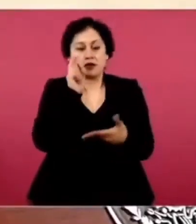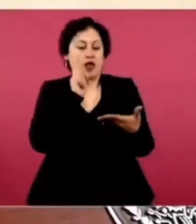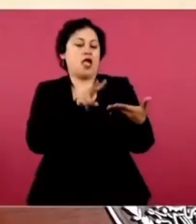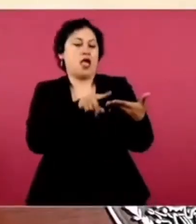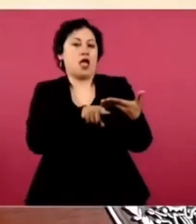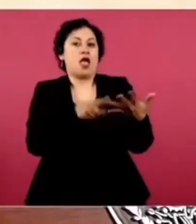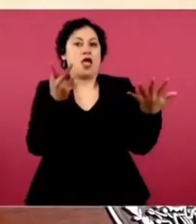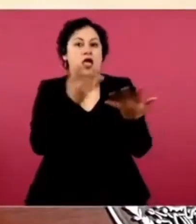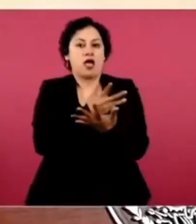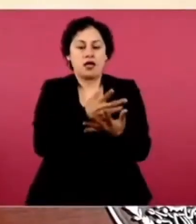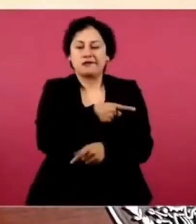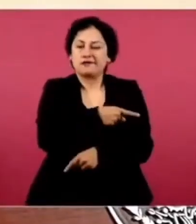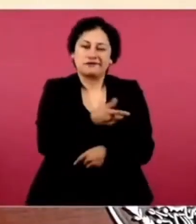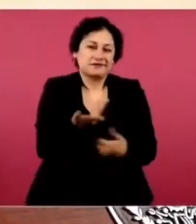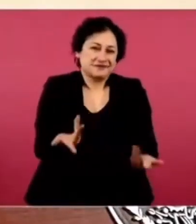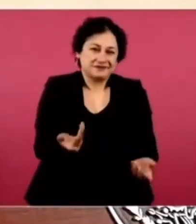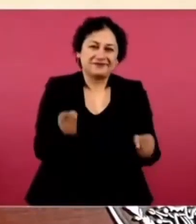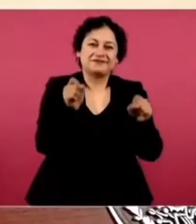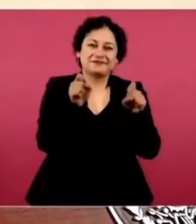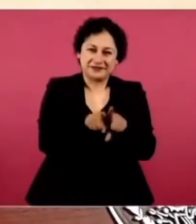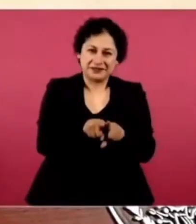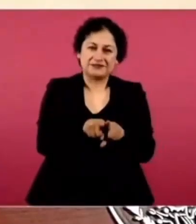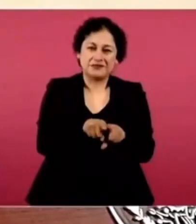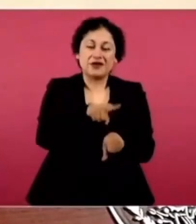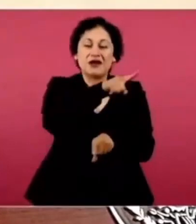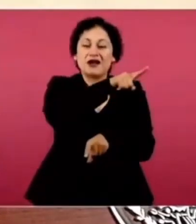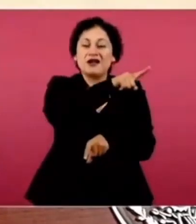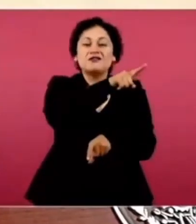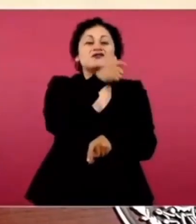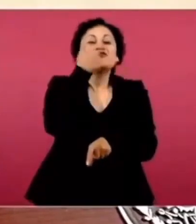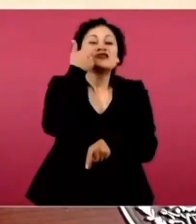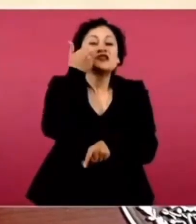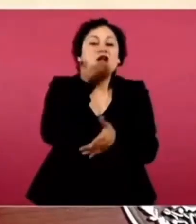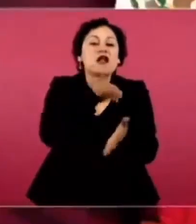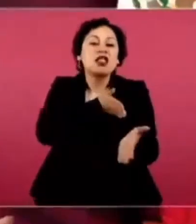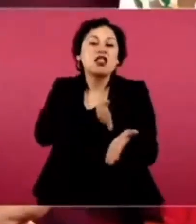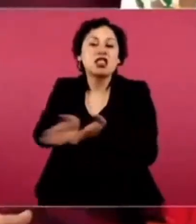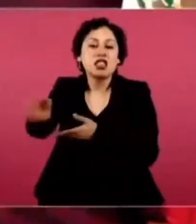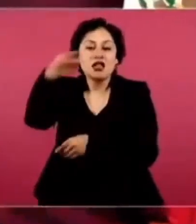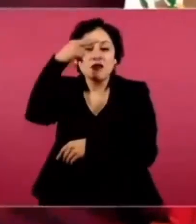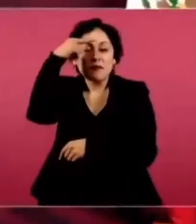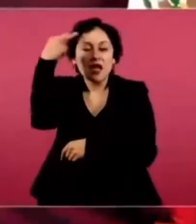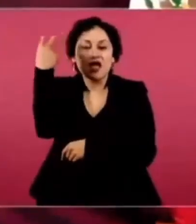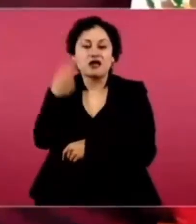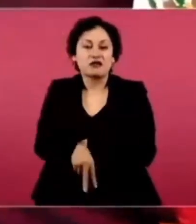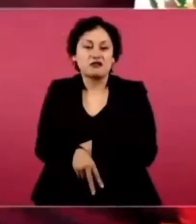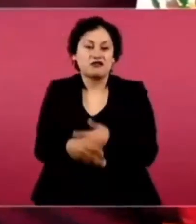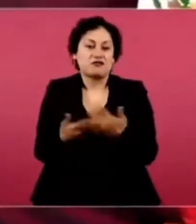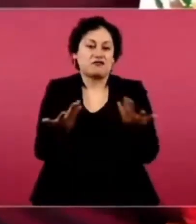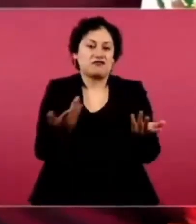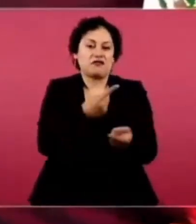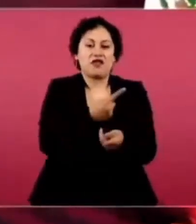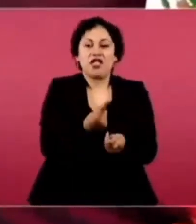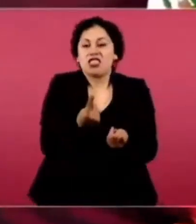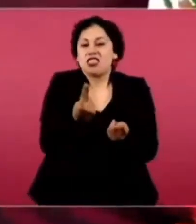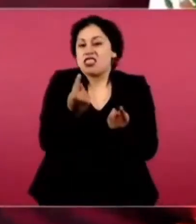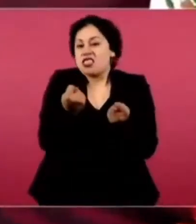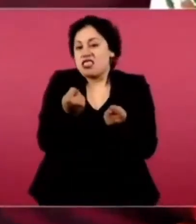intervenir en asuntos de México, de no respetar nuestra soberanía.